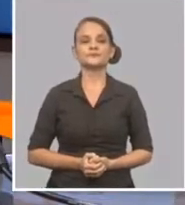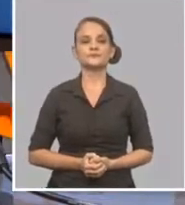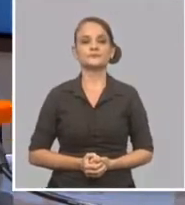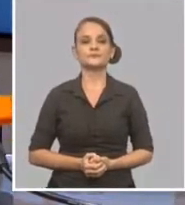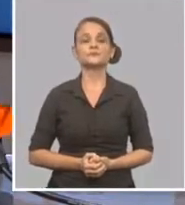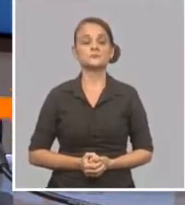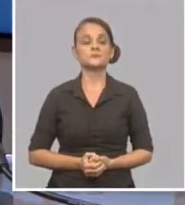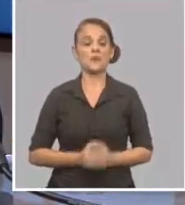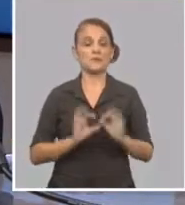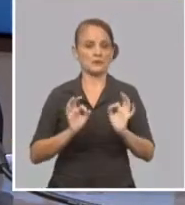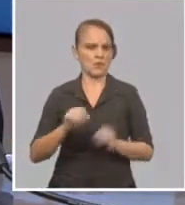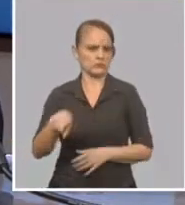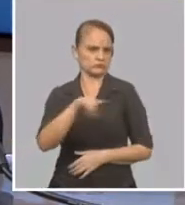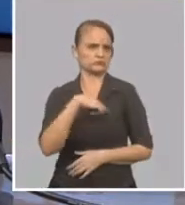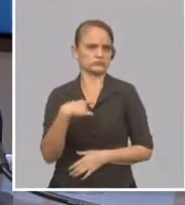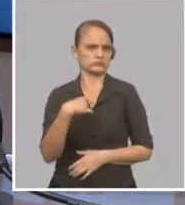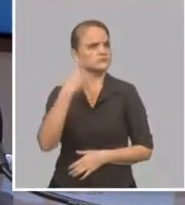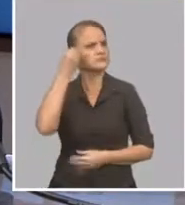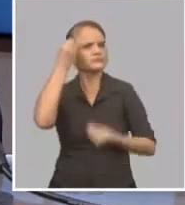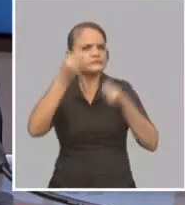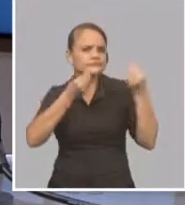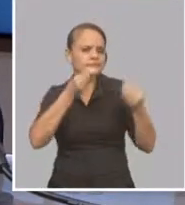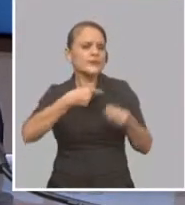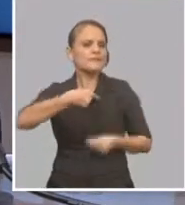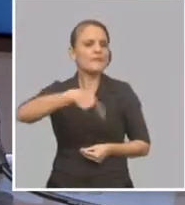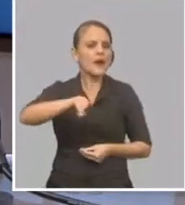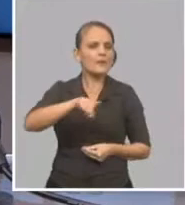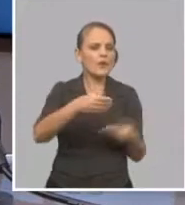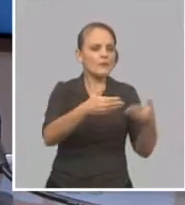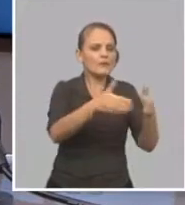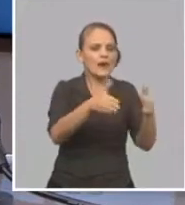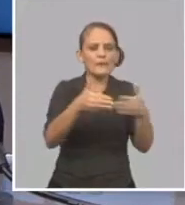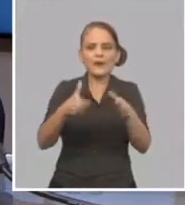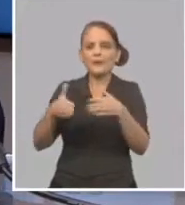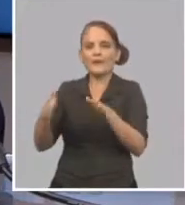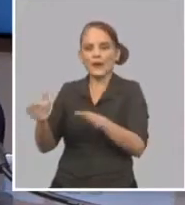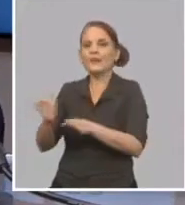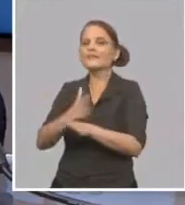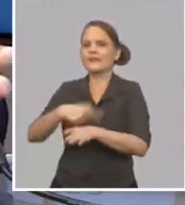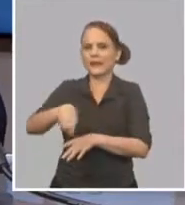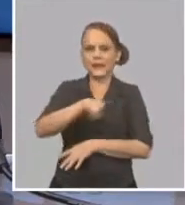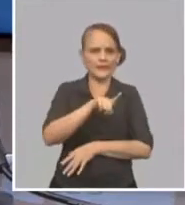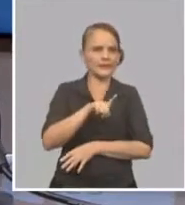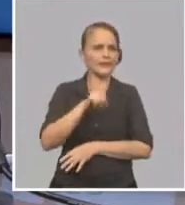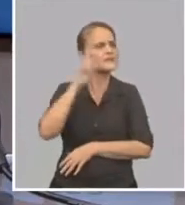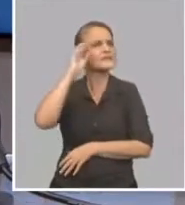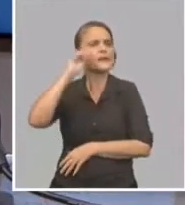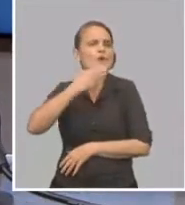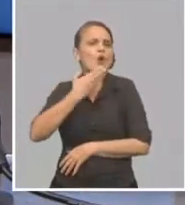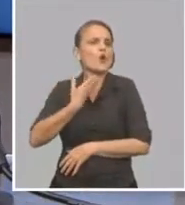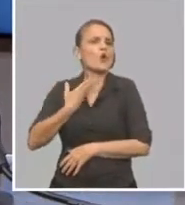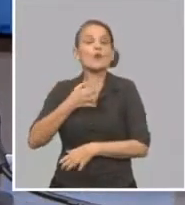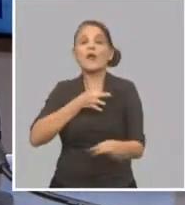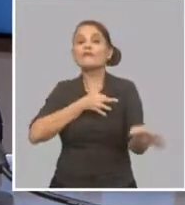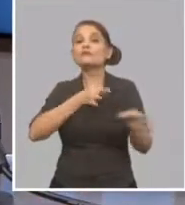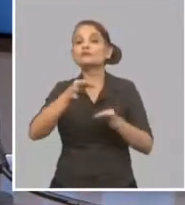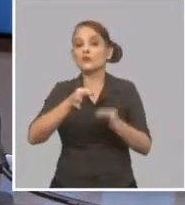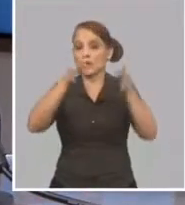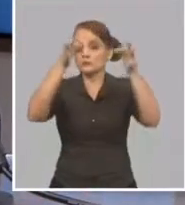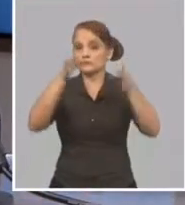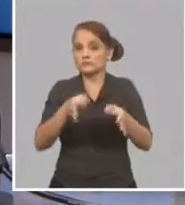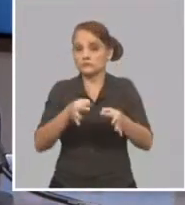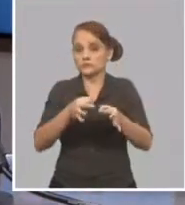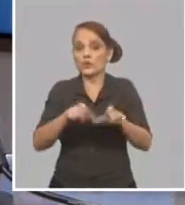definiciones y esta apertura es realmente la validación en la práctica de las medidas